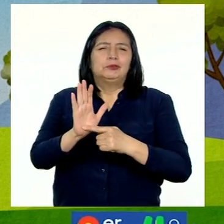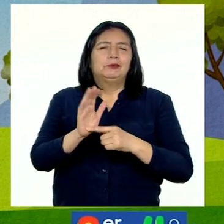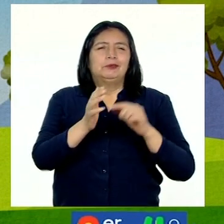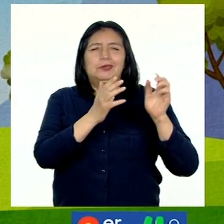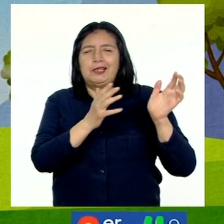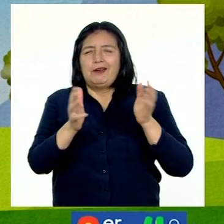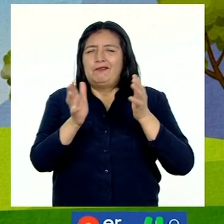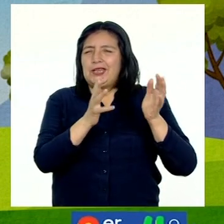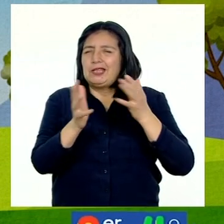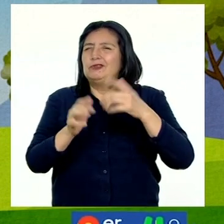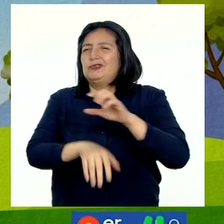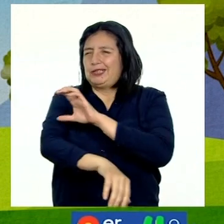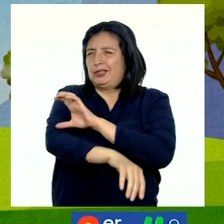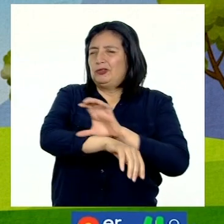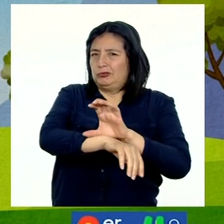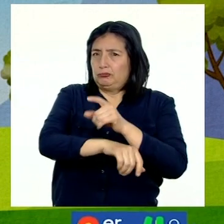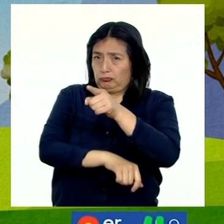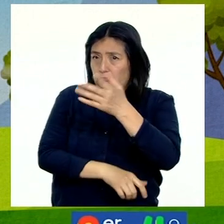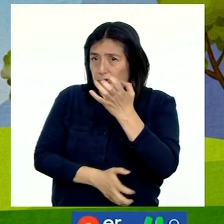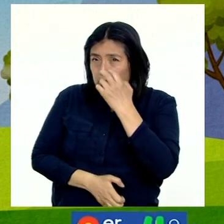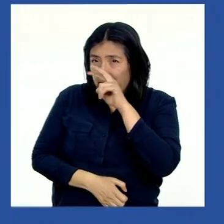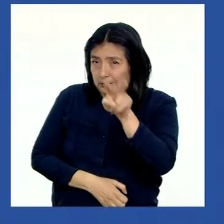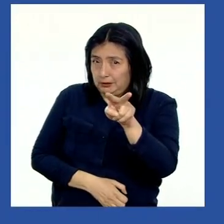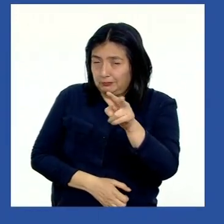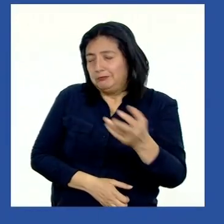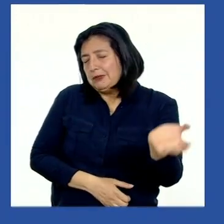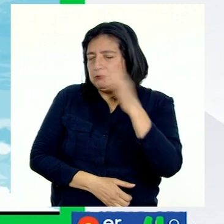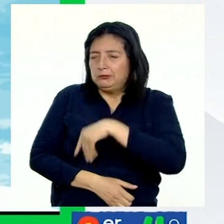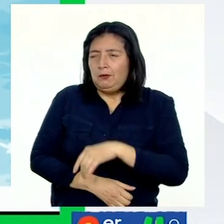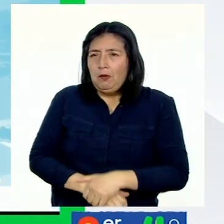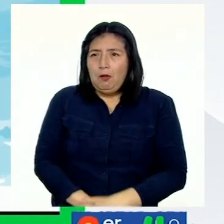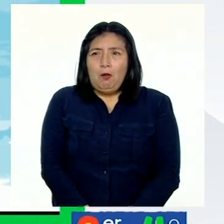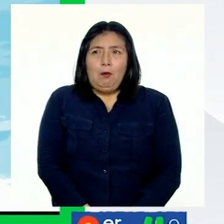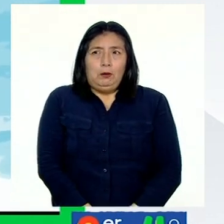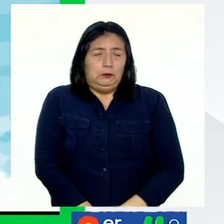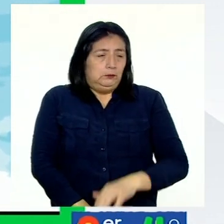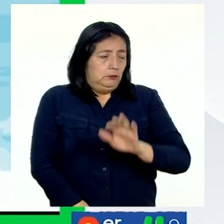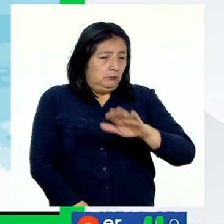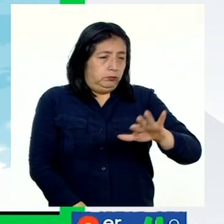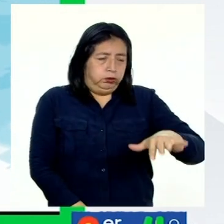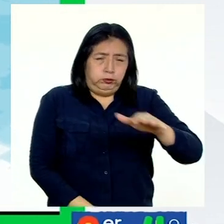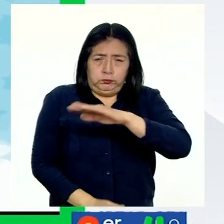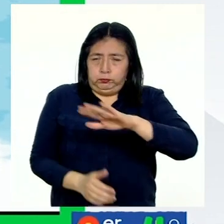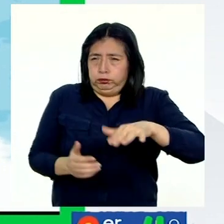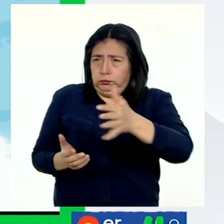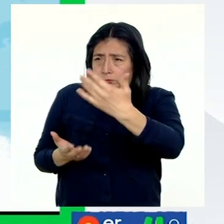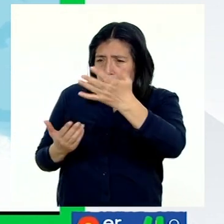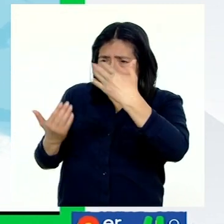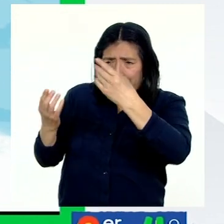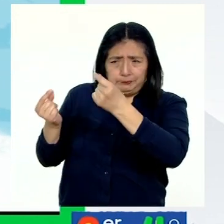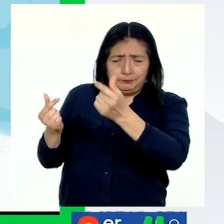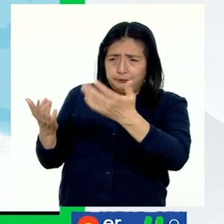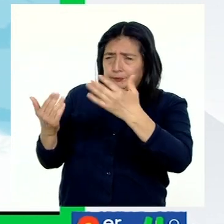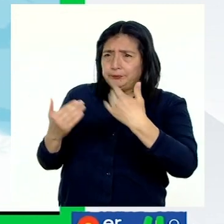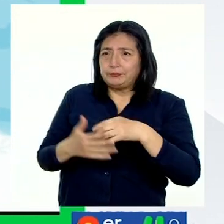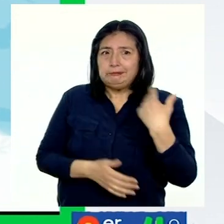vientos de la costa. ¿Quieren verlos? ¡Vamos! ¡Diños! ¡Diños! Apresúrense antes que los vientos